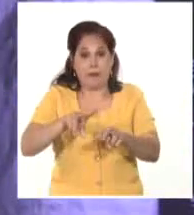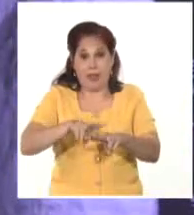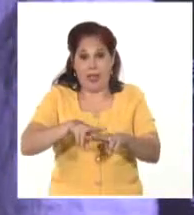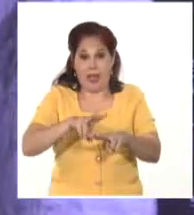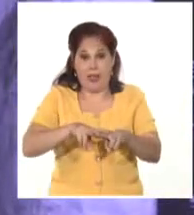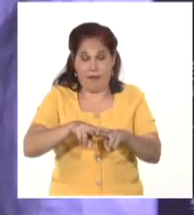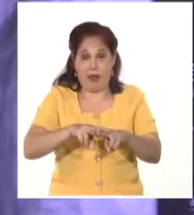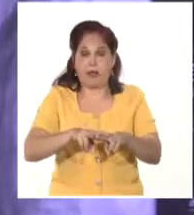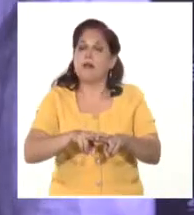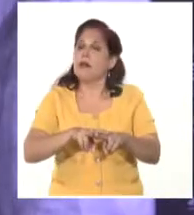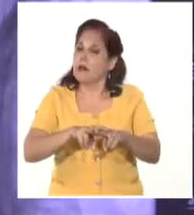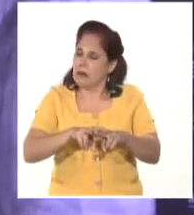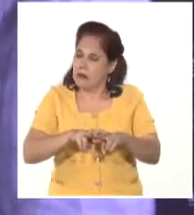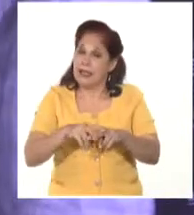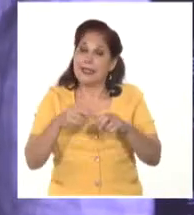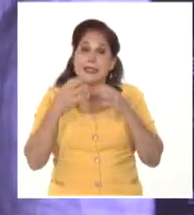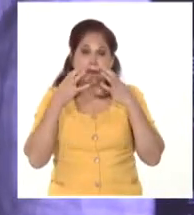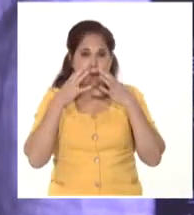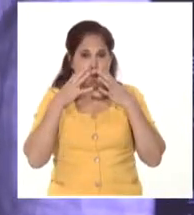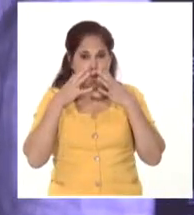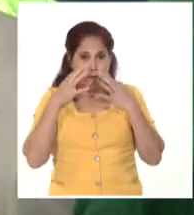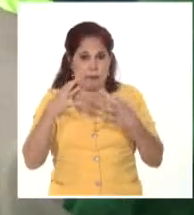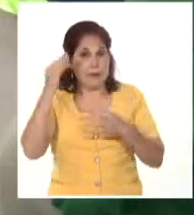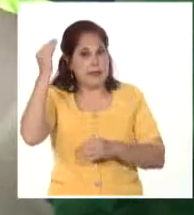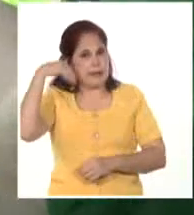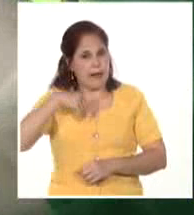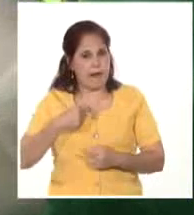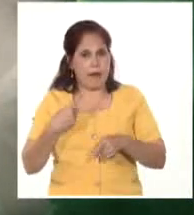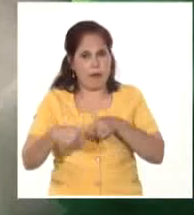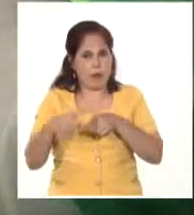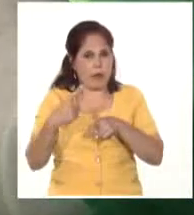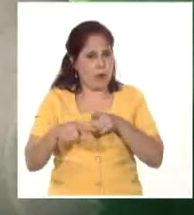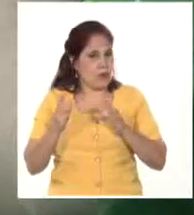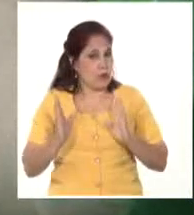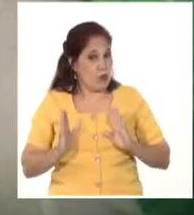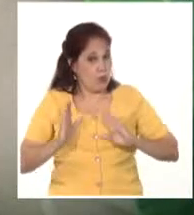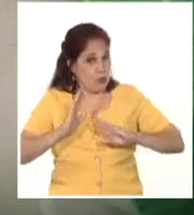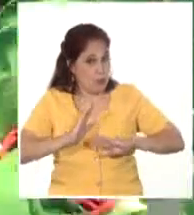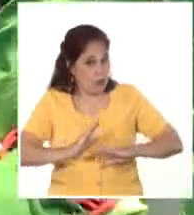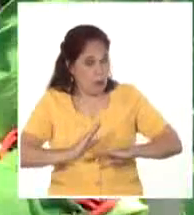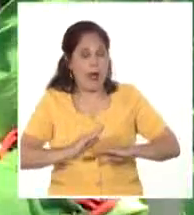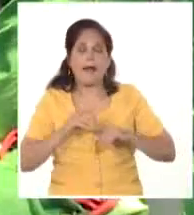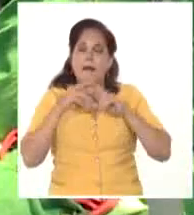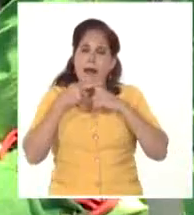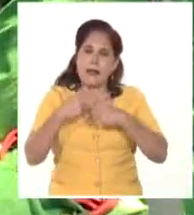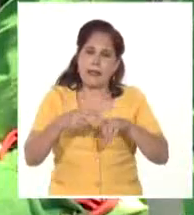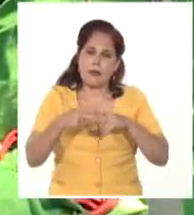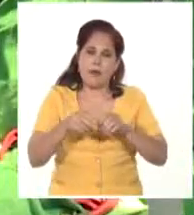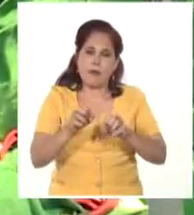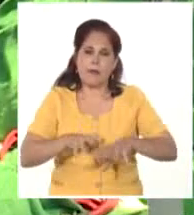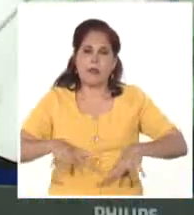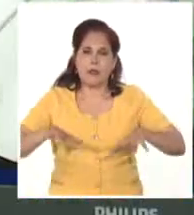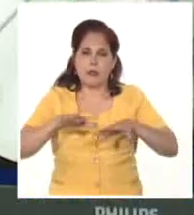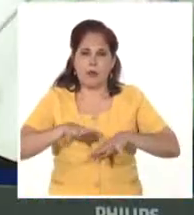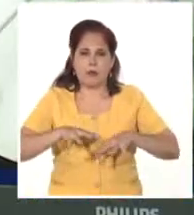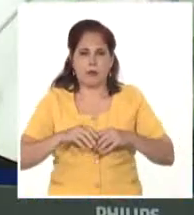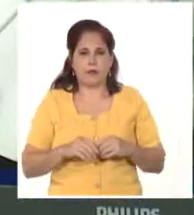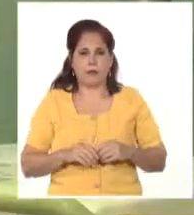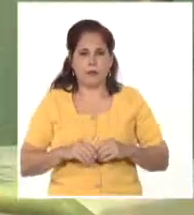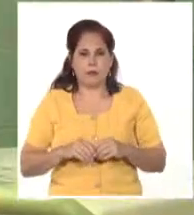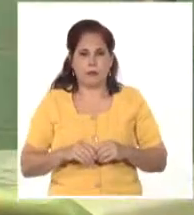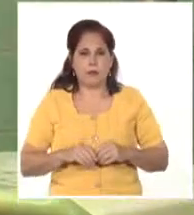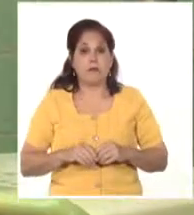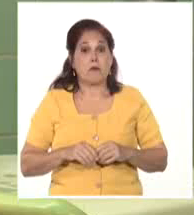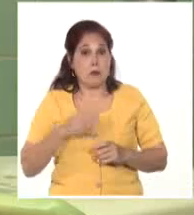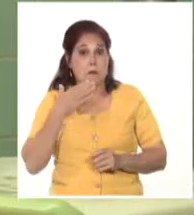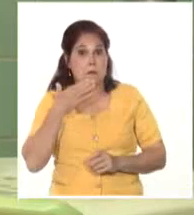potencia esta actividad y a pesar de las limitaciones de recursos, soluciona problemas médicos. Por sus